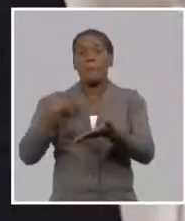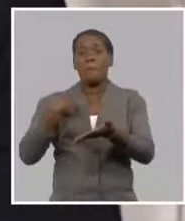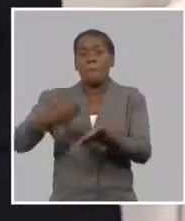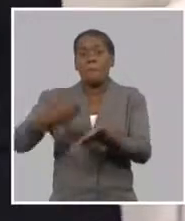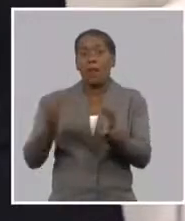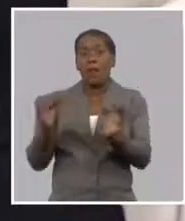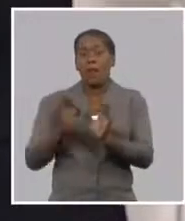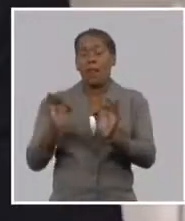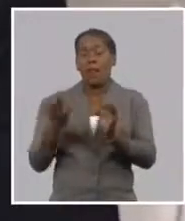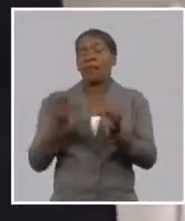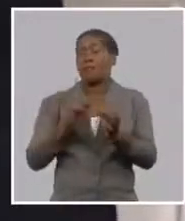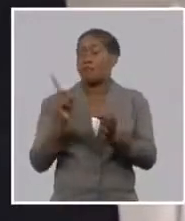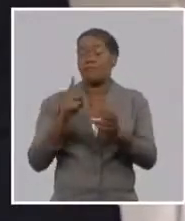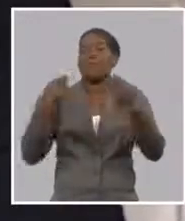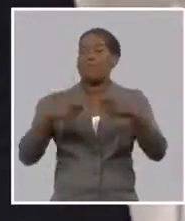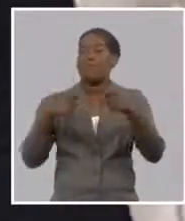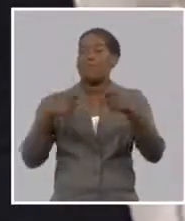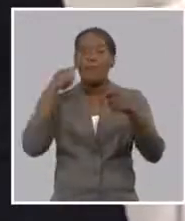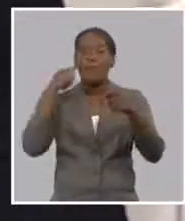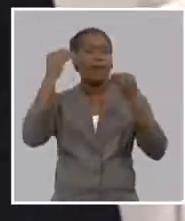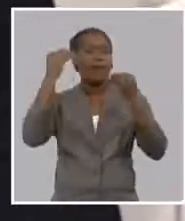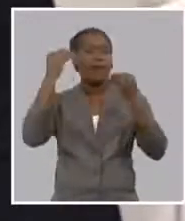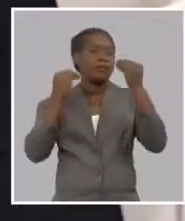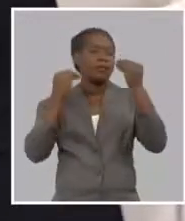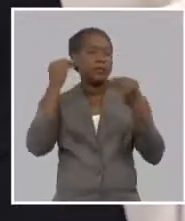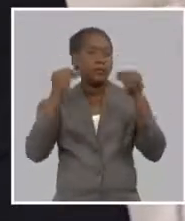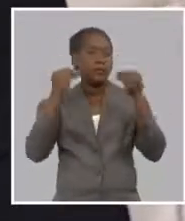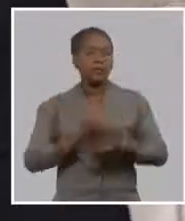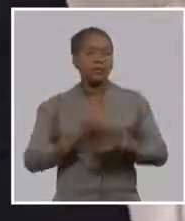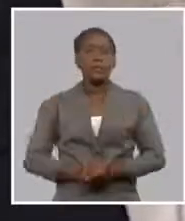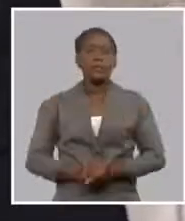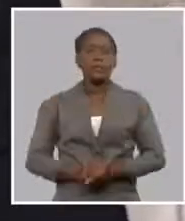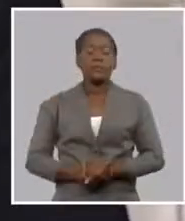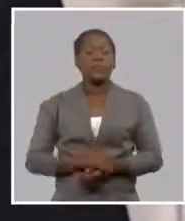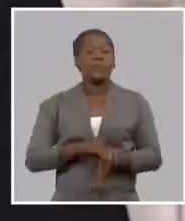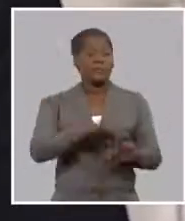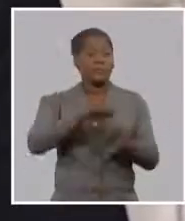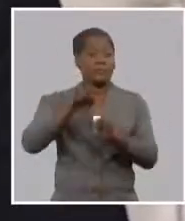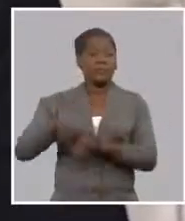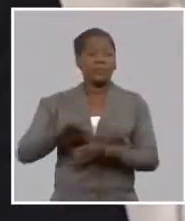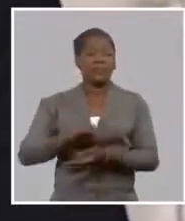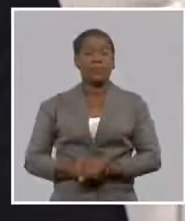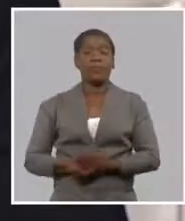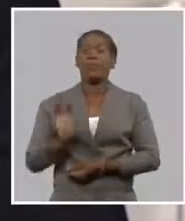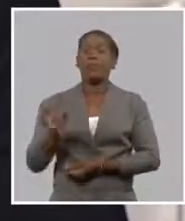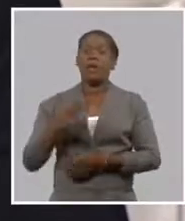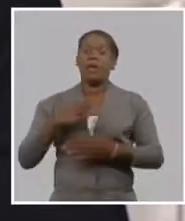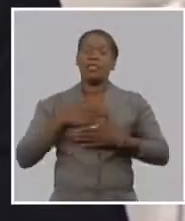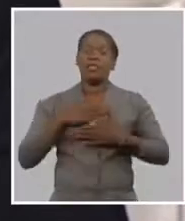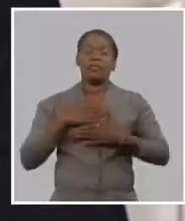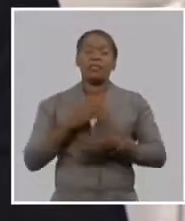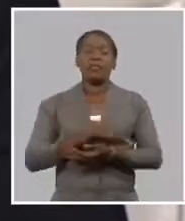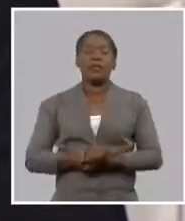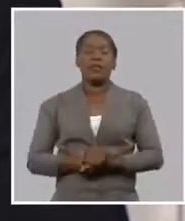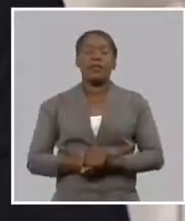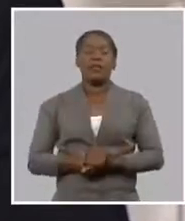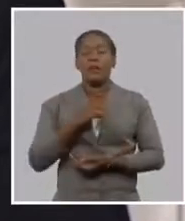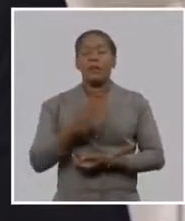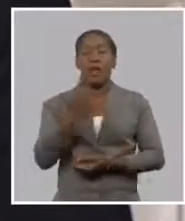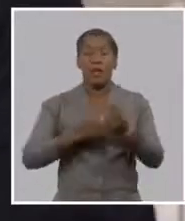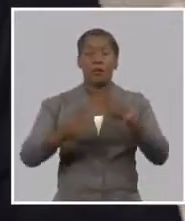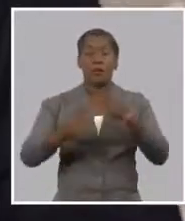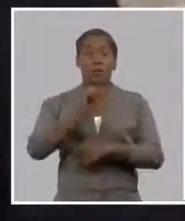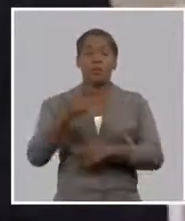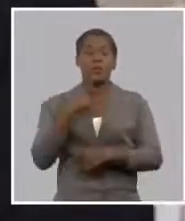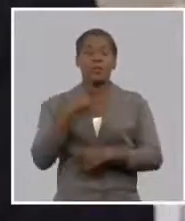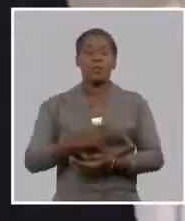financia hasta lo que sea posible recuperar hay veces que escuchamos que hay clientes que nos dicen no